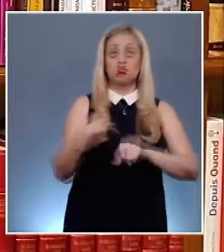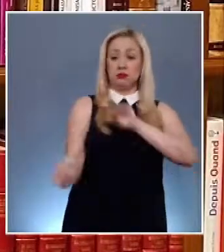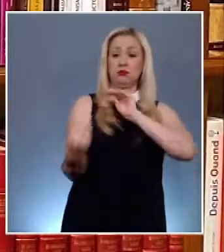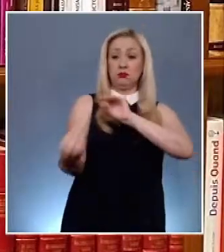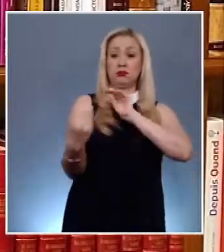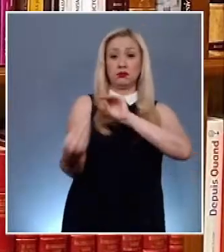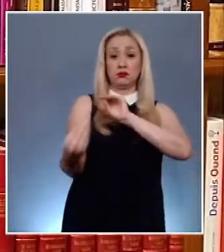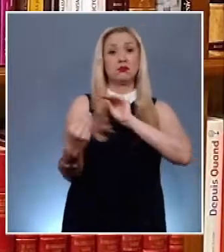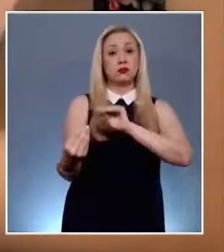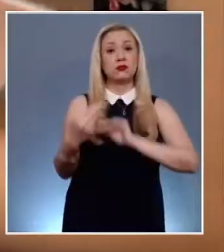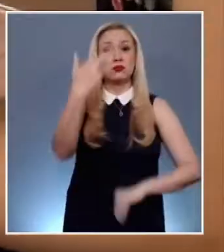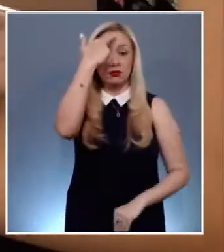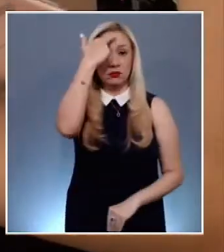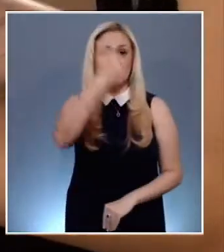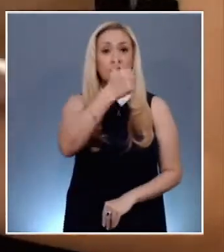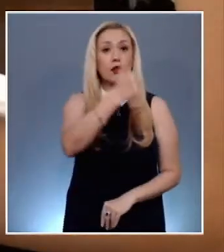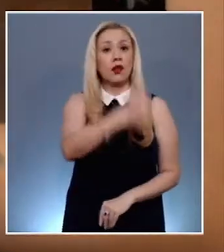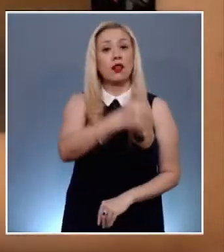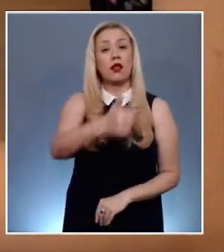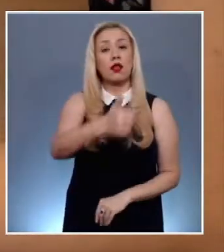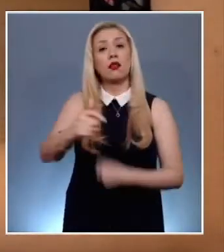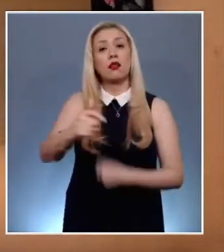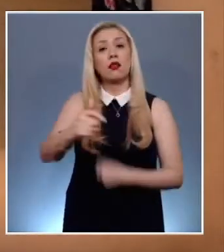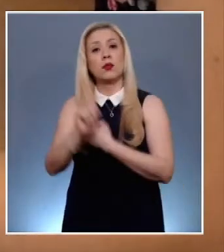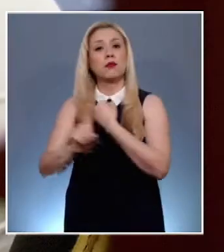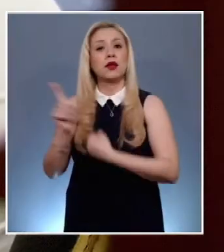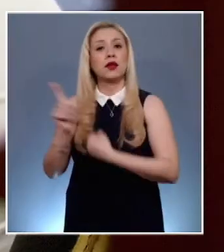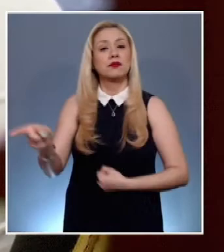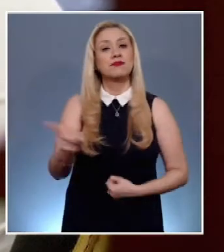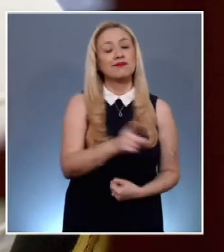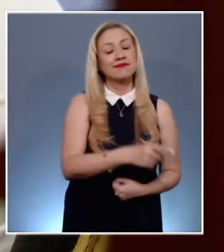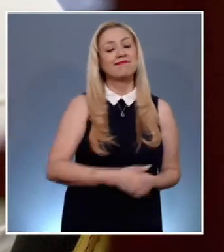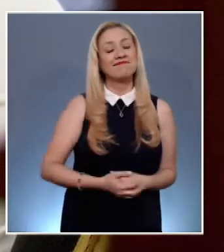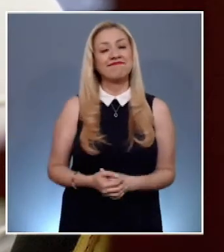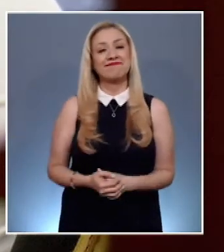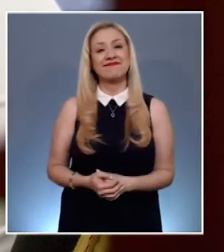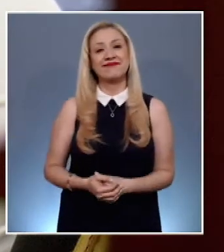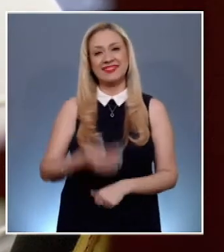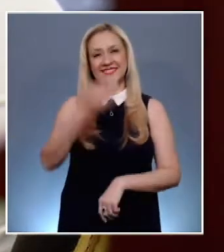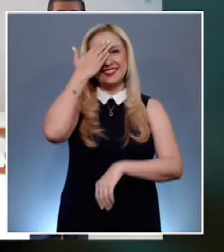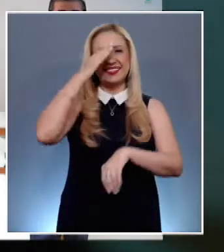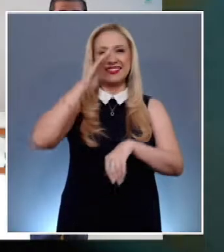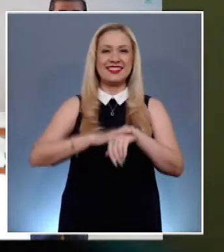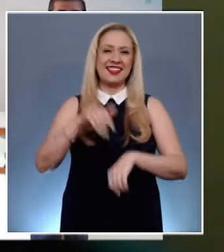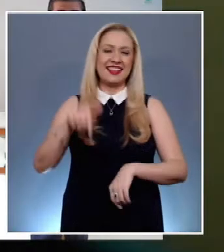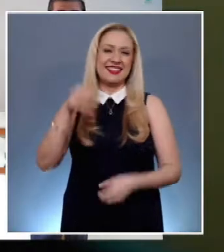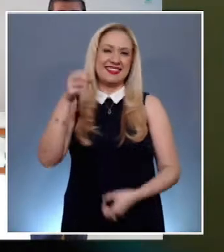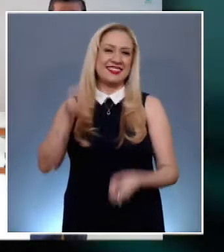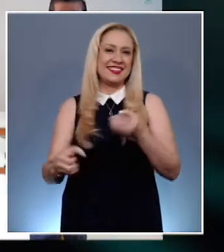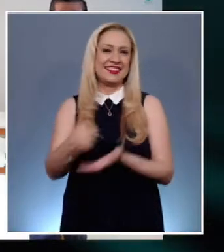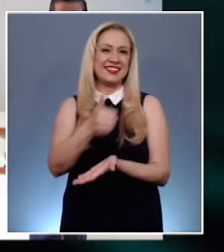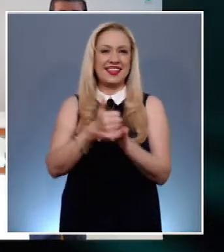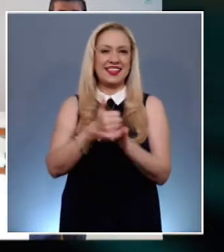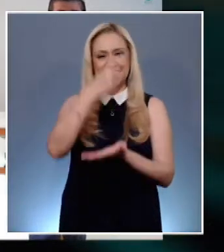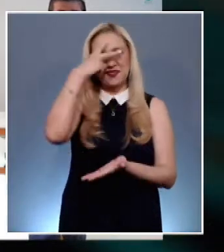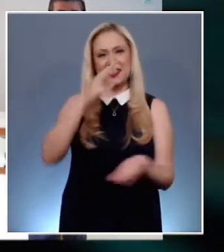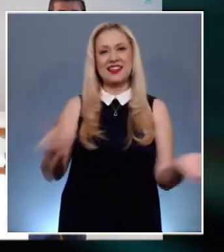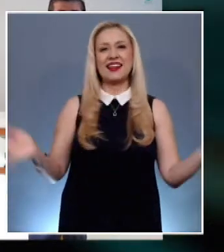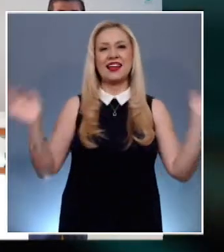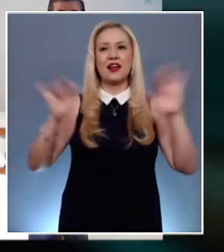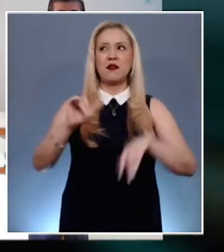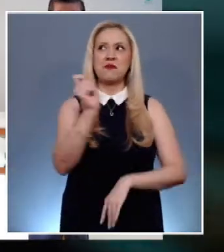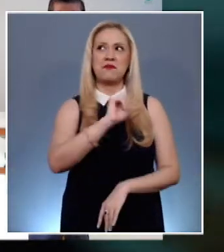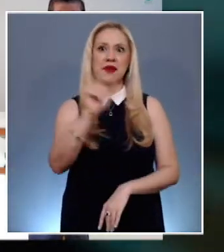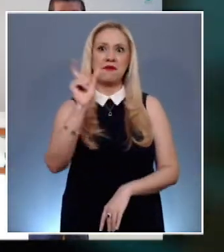casos particulares. En una conmemoración organizada por el Poder Judicial de la Ciudad de México, destacadas personalidades reconocieron la